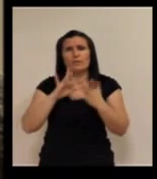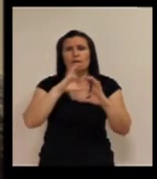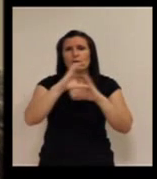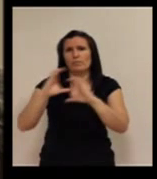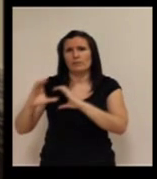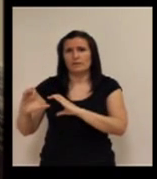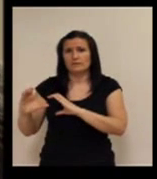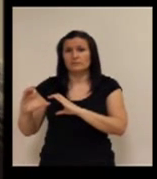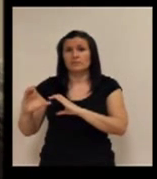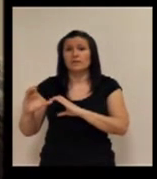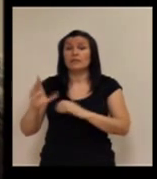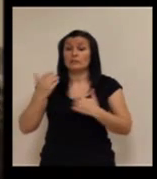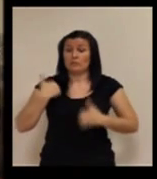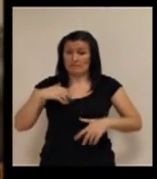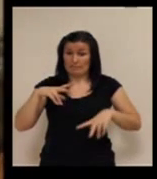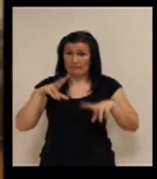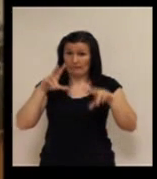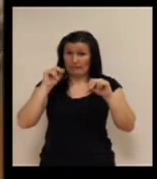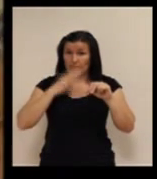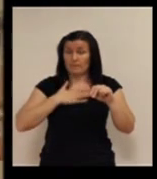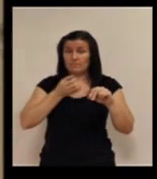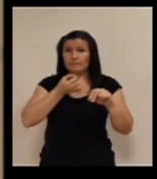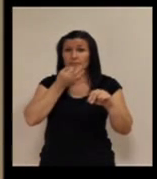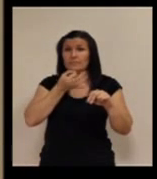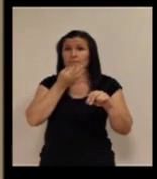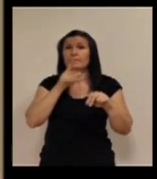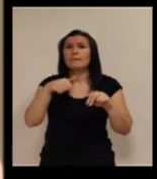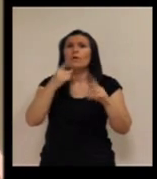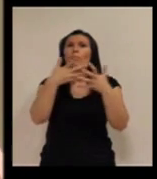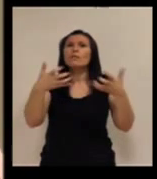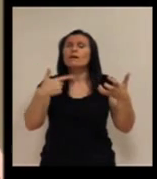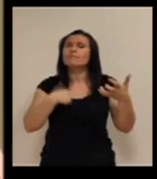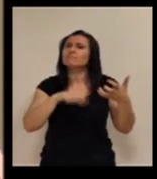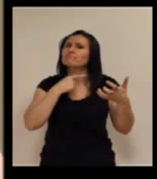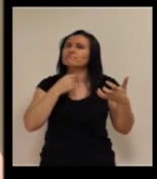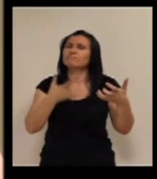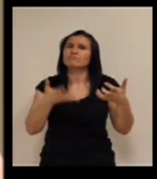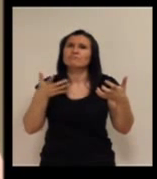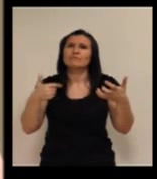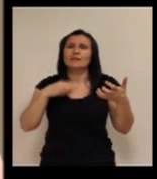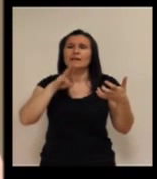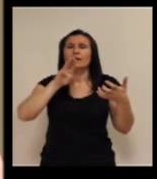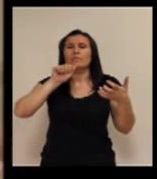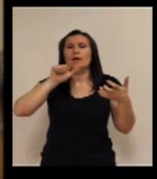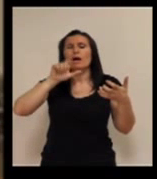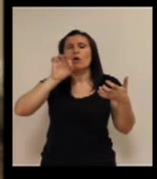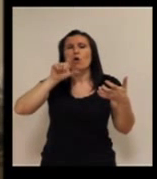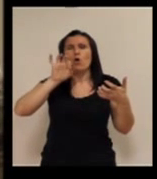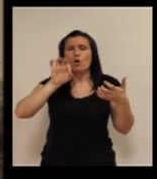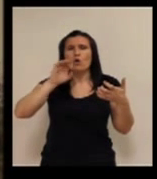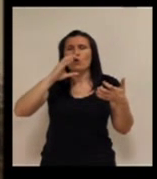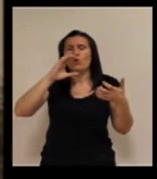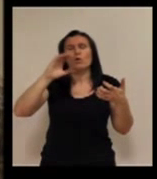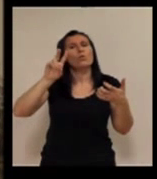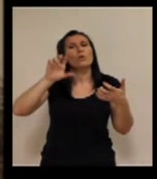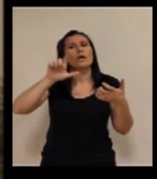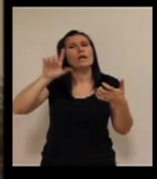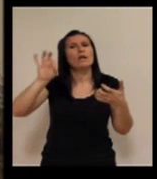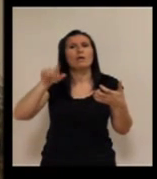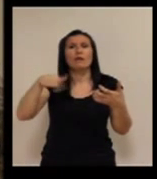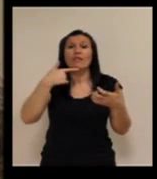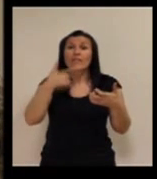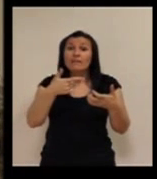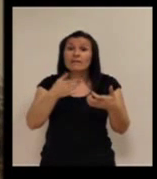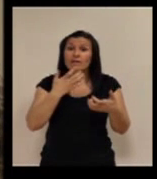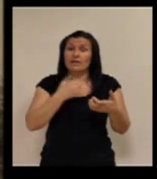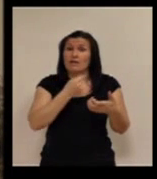Yo ya para acabar, hay una frase que me gusta mucho de Paolo Cuello que dice que lo